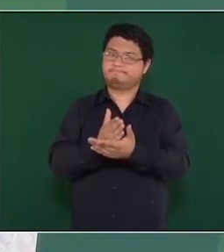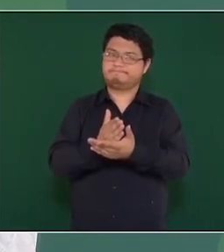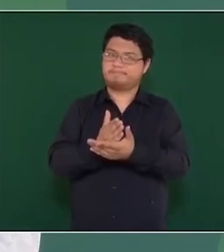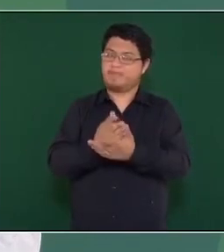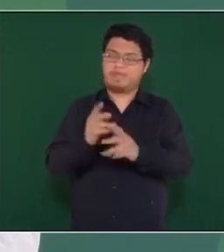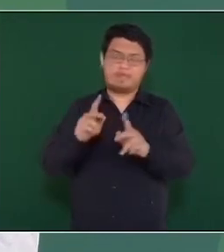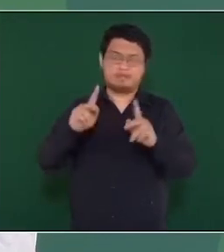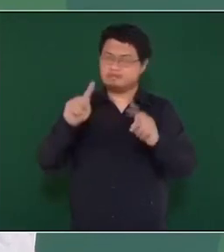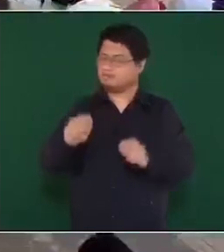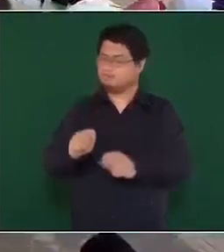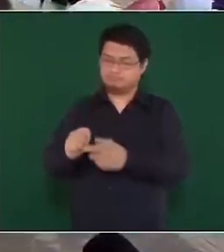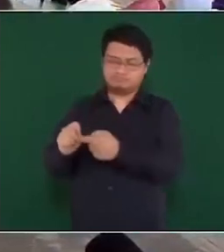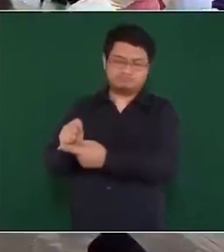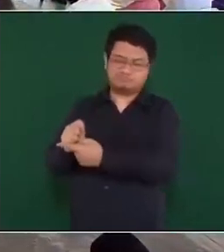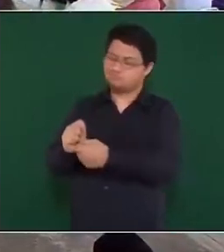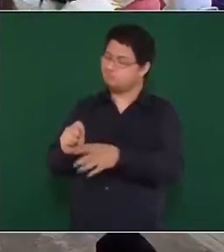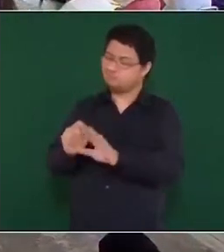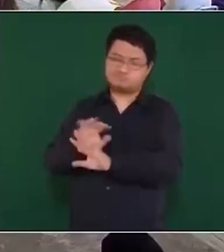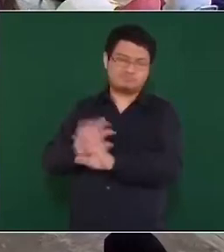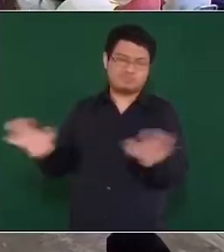Es que ellos están